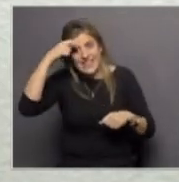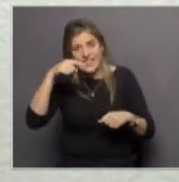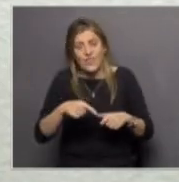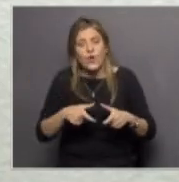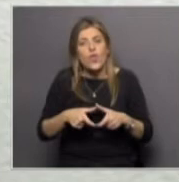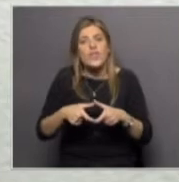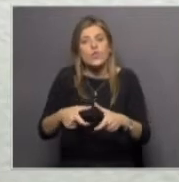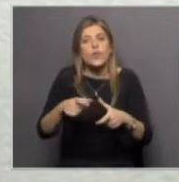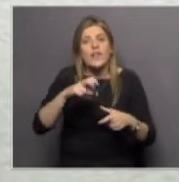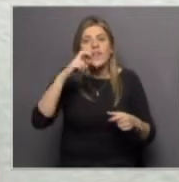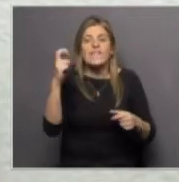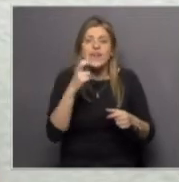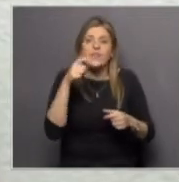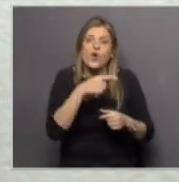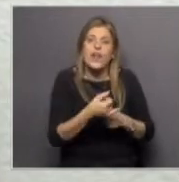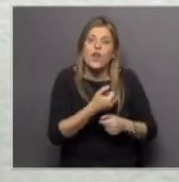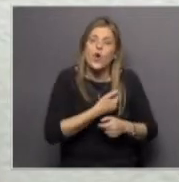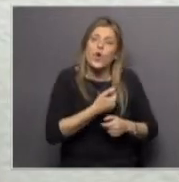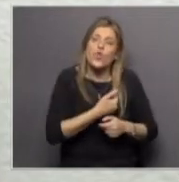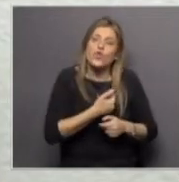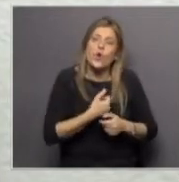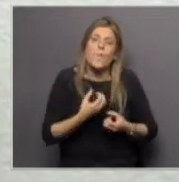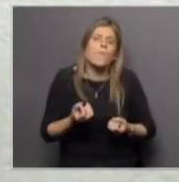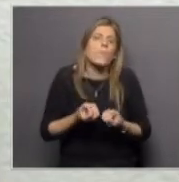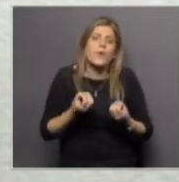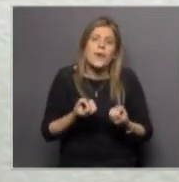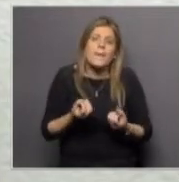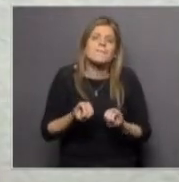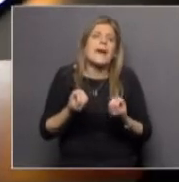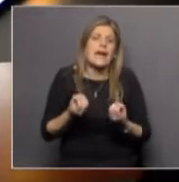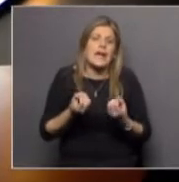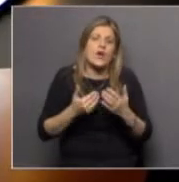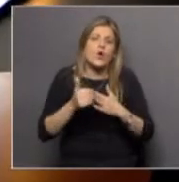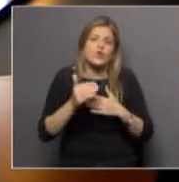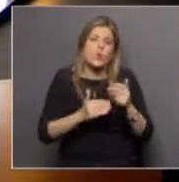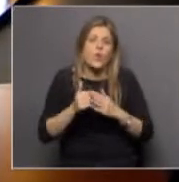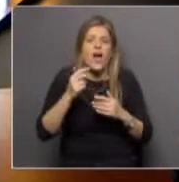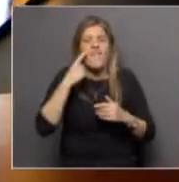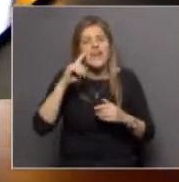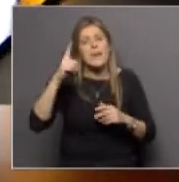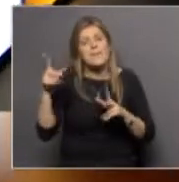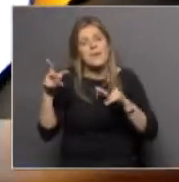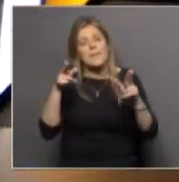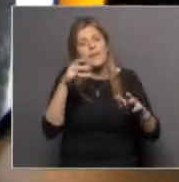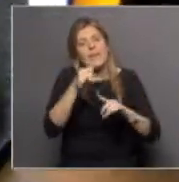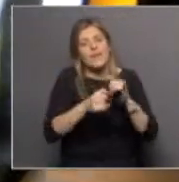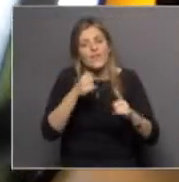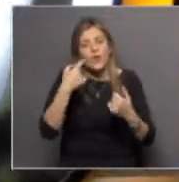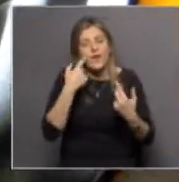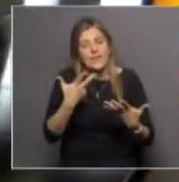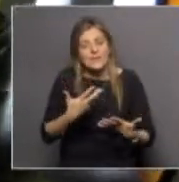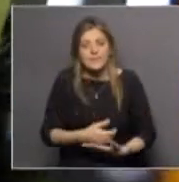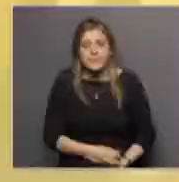túnel del viento, que nos contaba por qué y para qué fue construido. Vemos la primera parte del informe, entonces. Lo vemos.